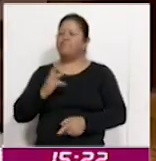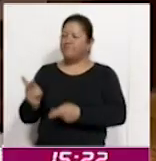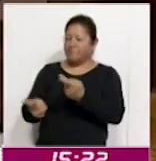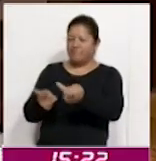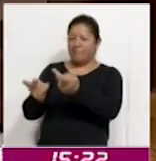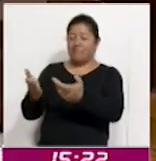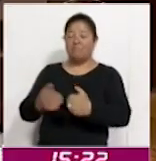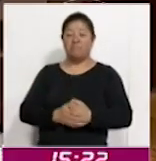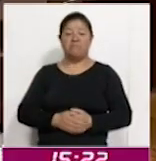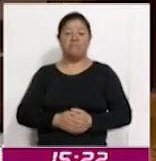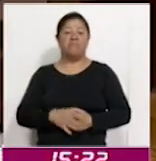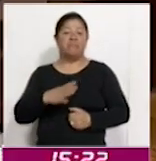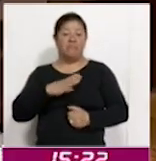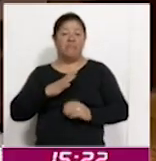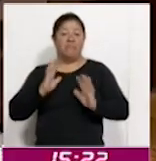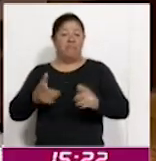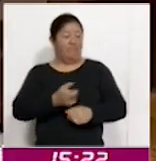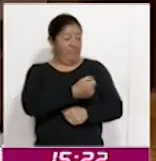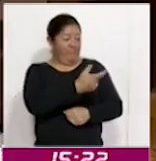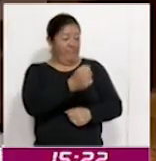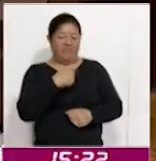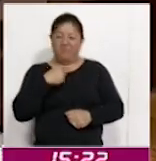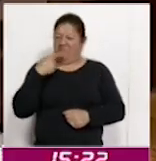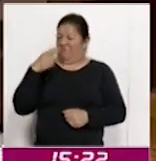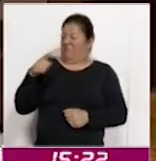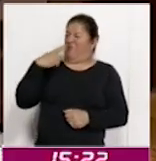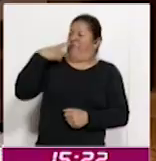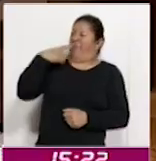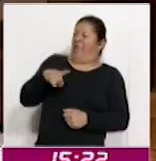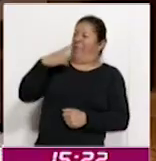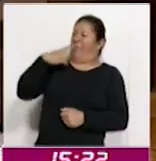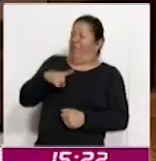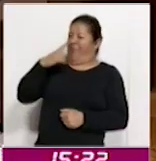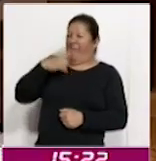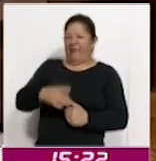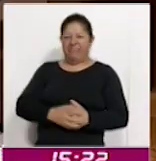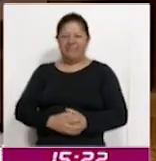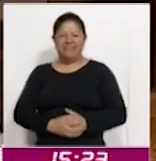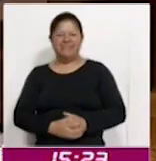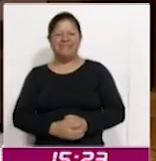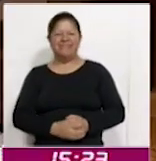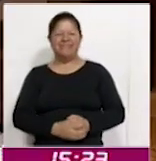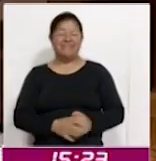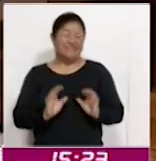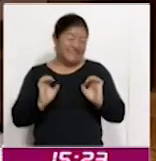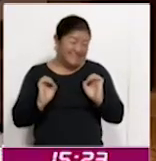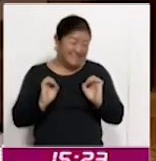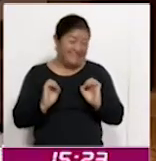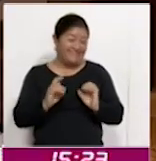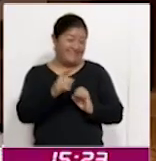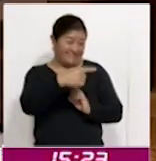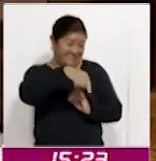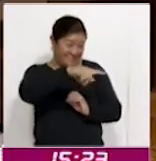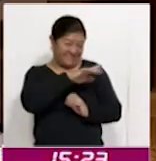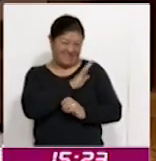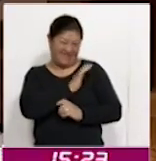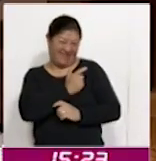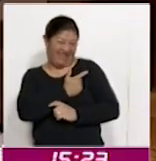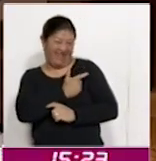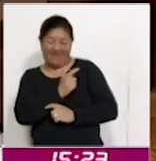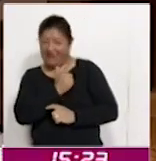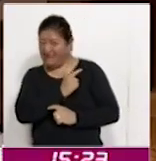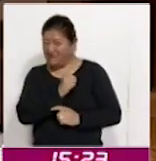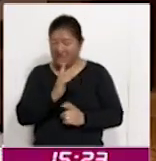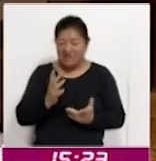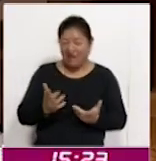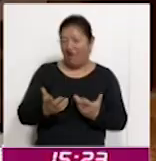recurso de impugnación de los resultados a estas alturas, si hay alguna inconformidad por parte de los contendientes. ¿Qué reporte